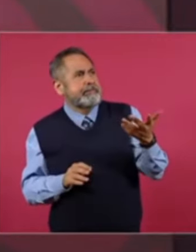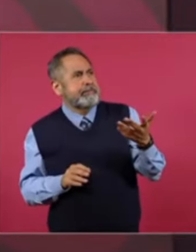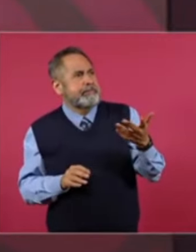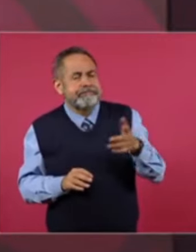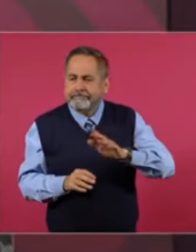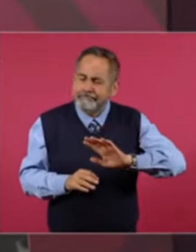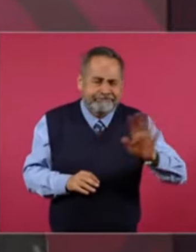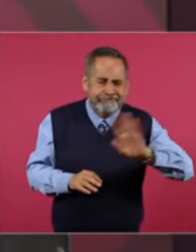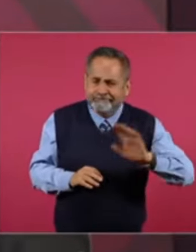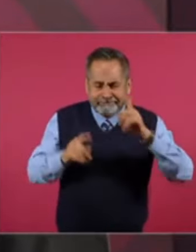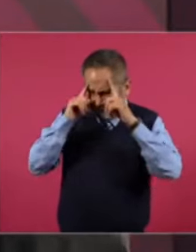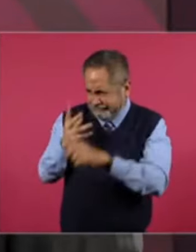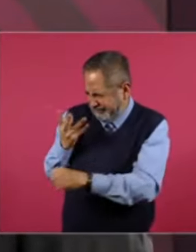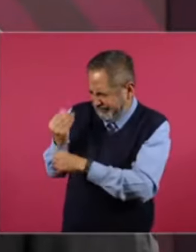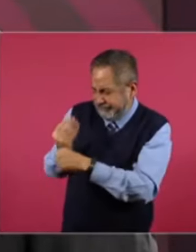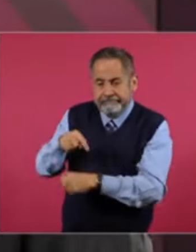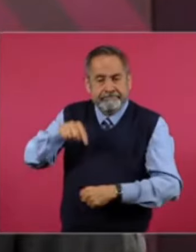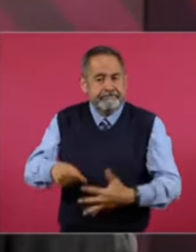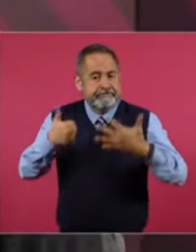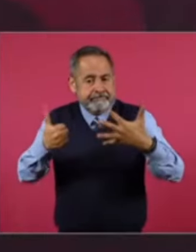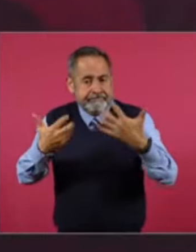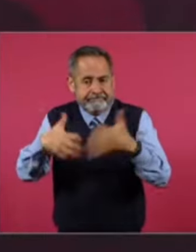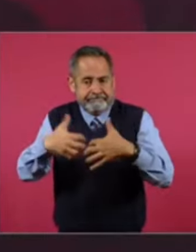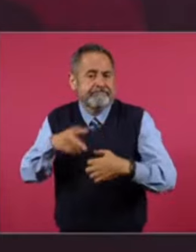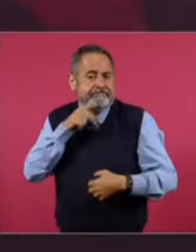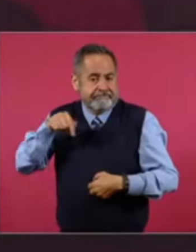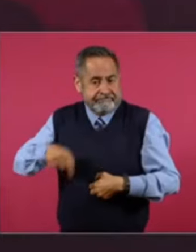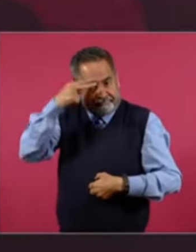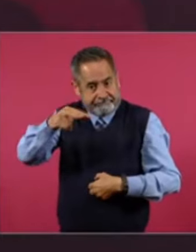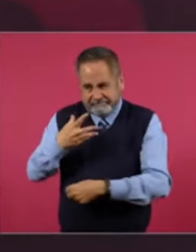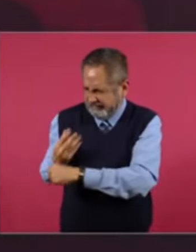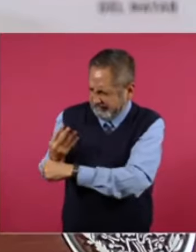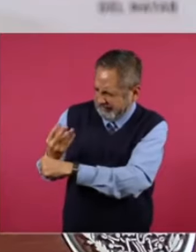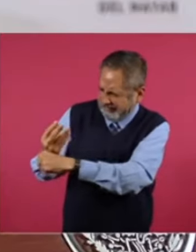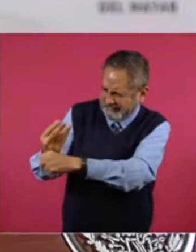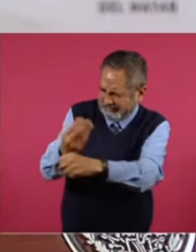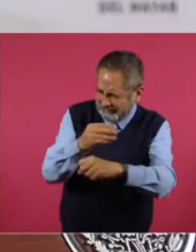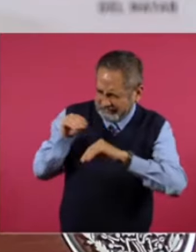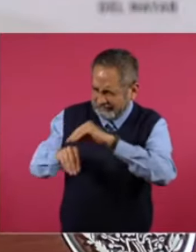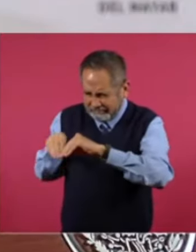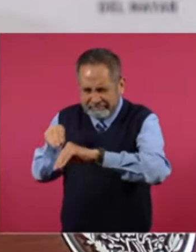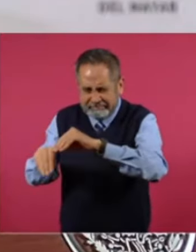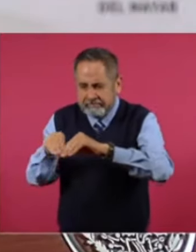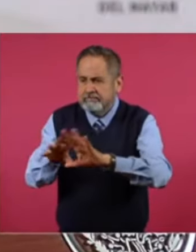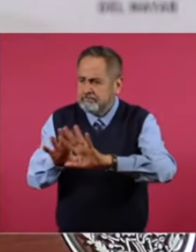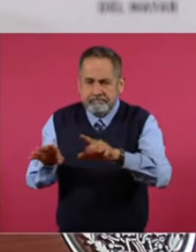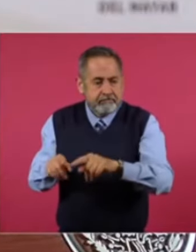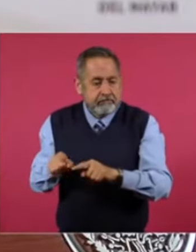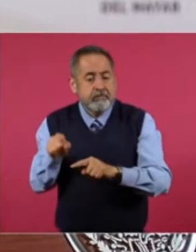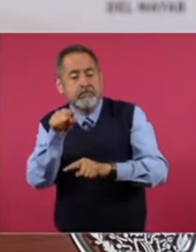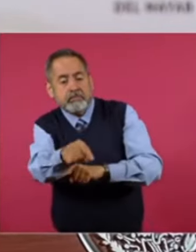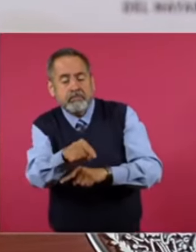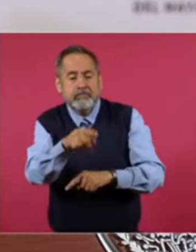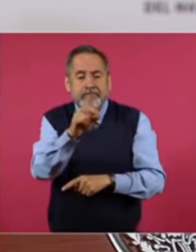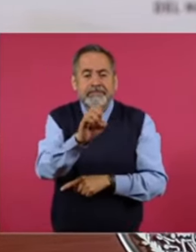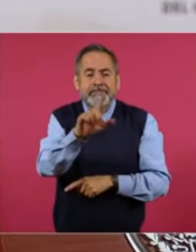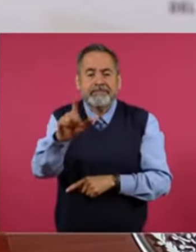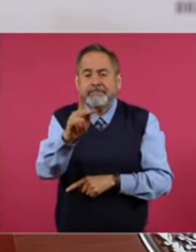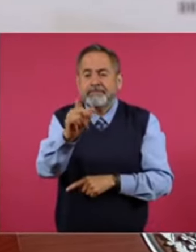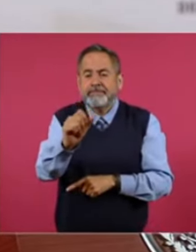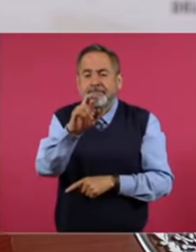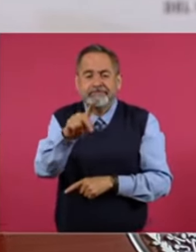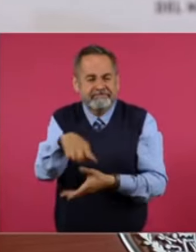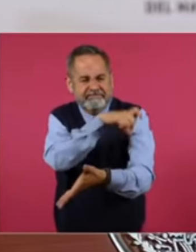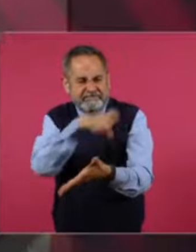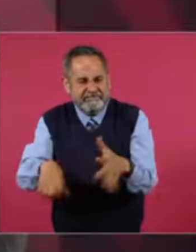repararon. Las seis refinerías. Que existían. Y. Se compró. Una refinería.